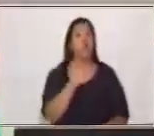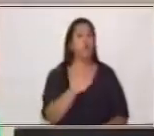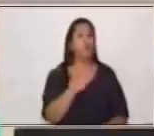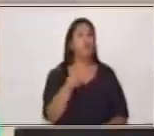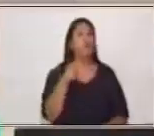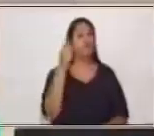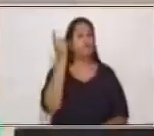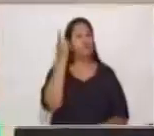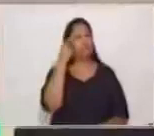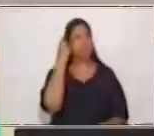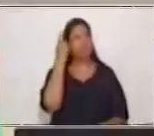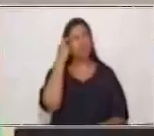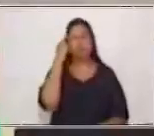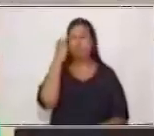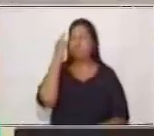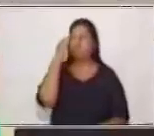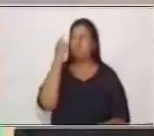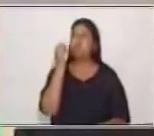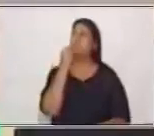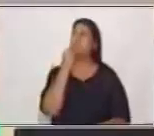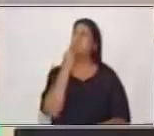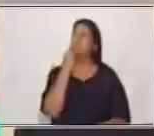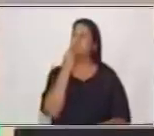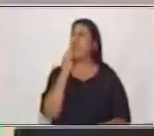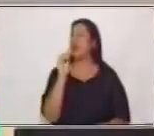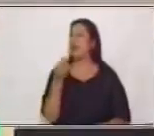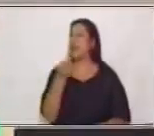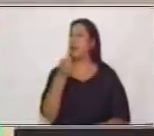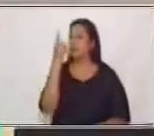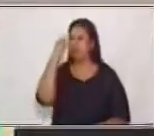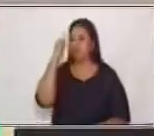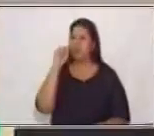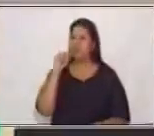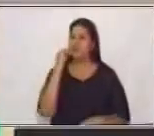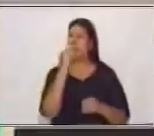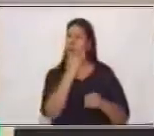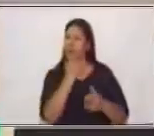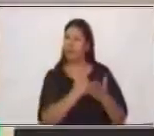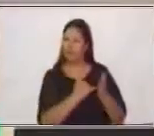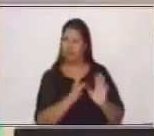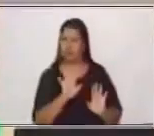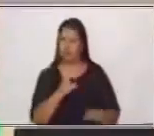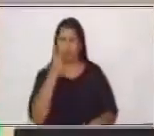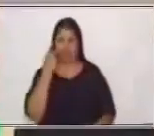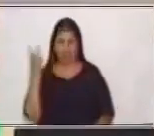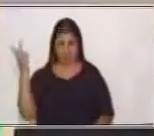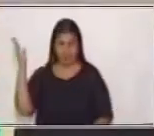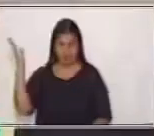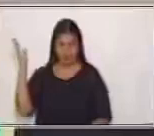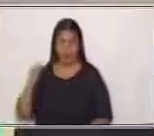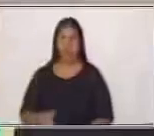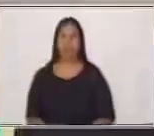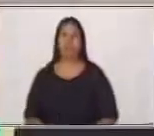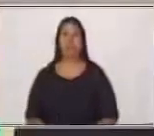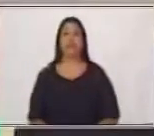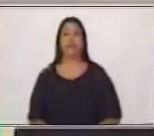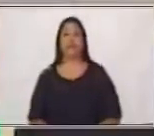sentir, qué te hace pensar esta imagen. Vamos a ver. Vamos a ver, vamos a dibujar.